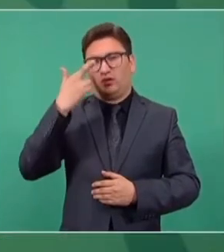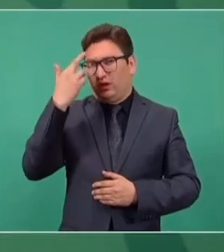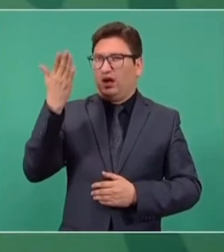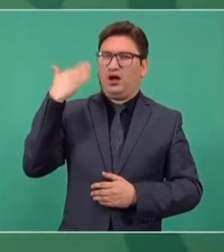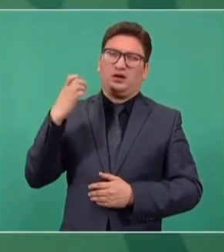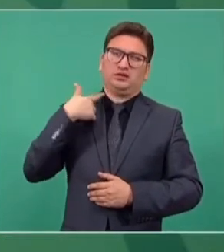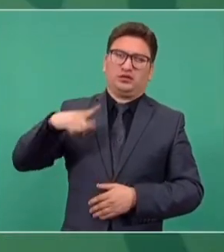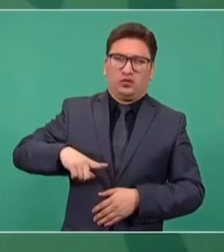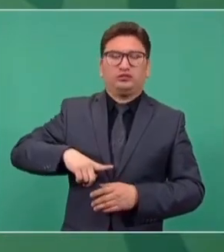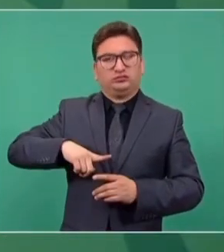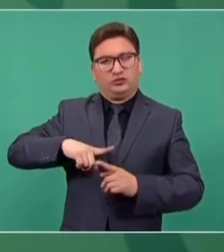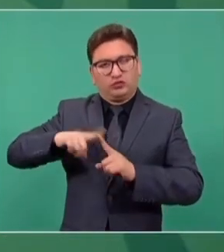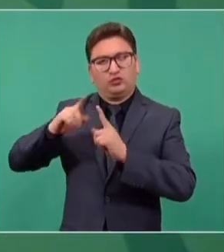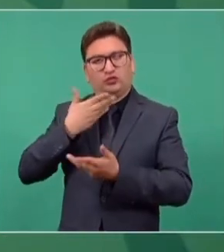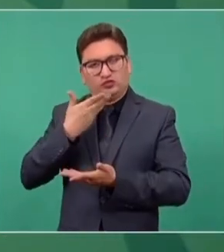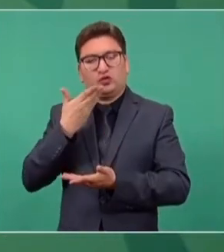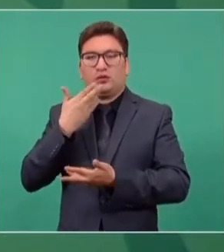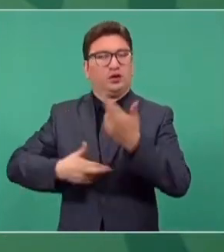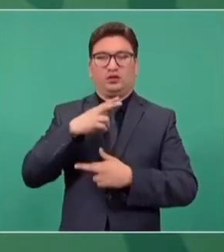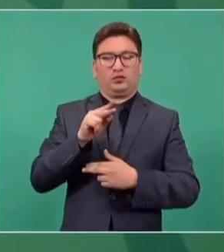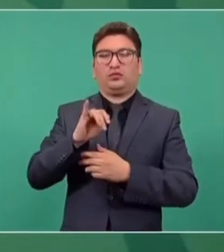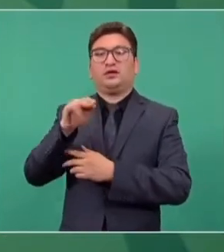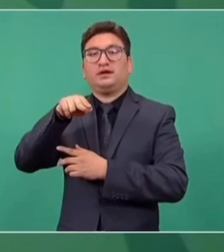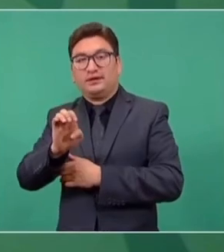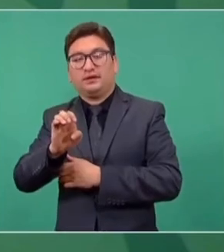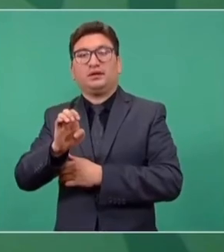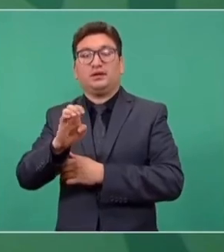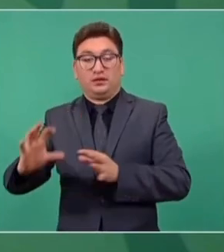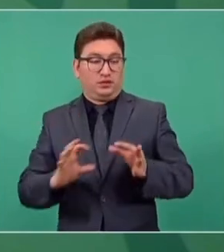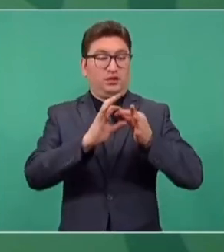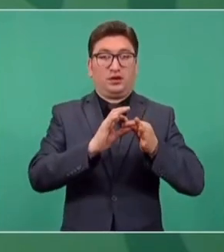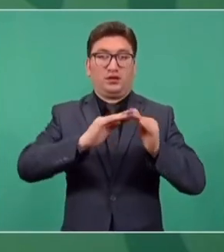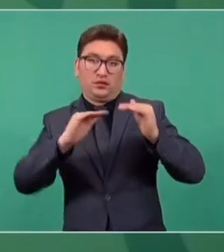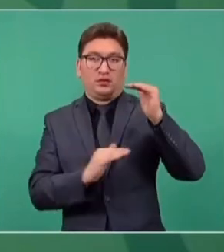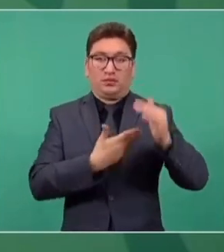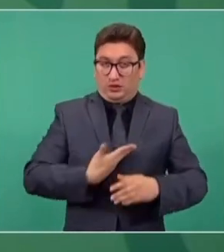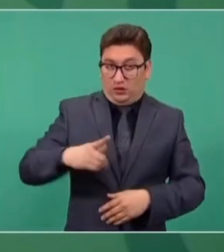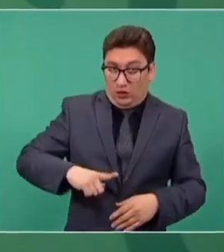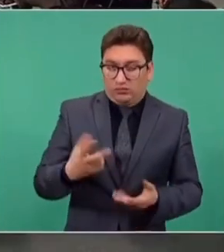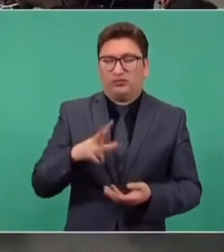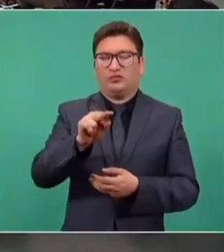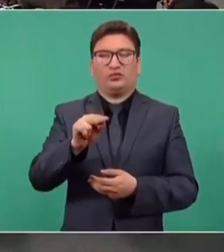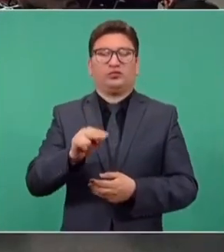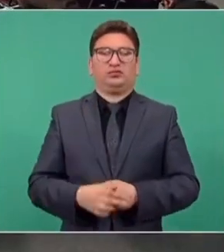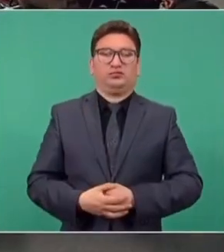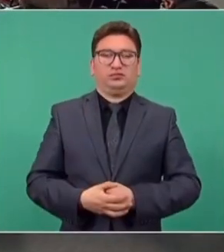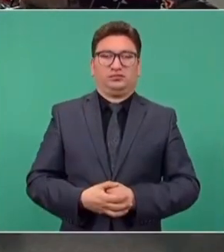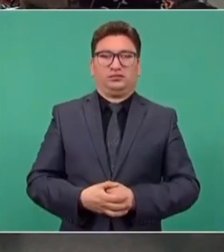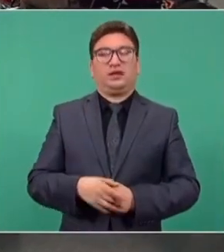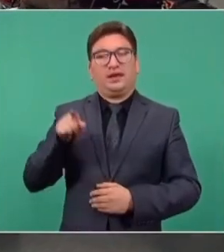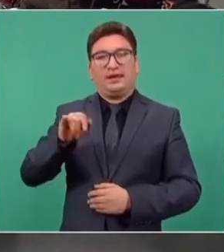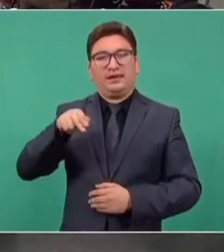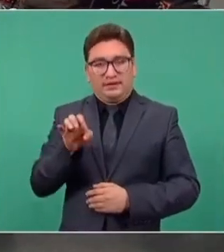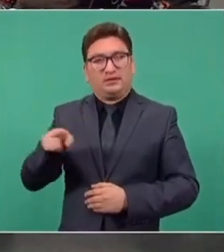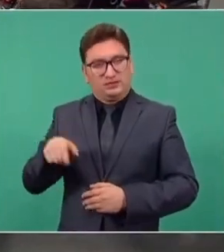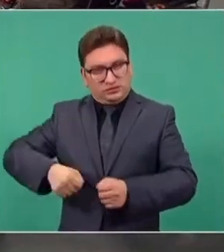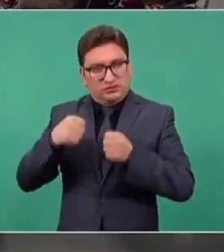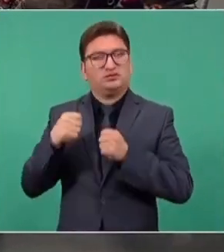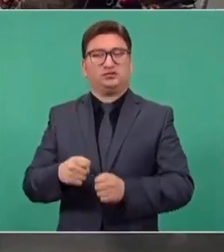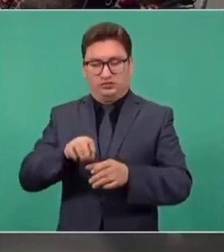era antes, de que el Instituto Electoral dependa del presidente, dependa del gobierno. No, que garantice